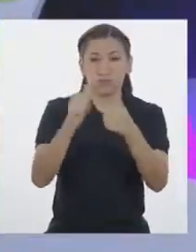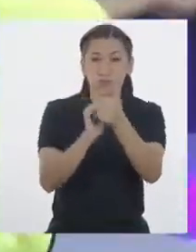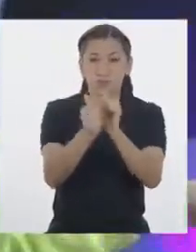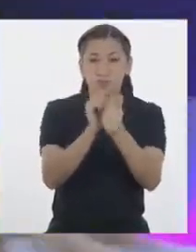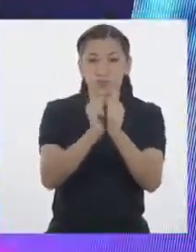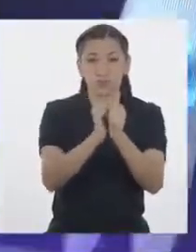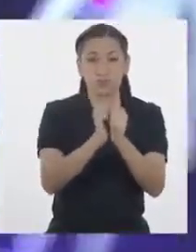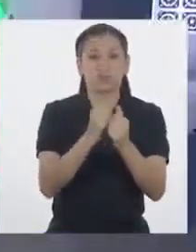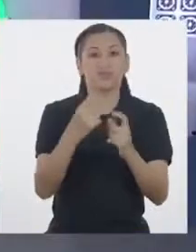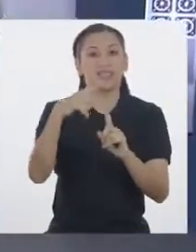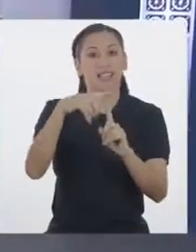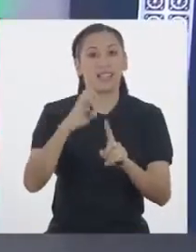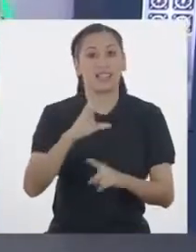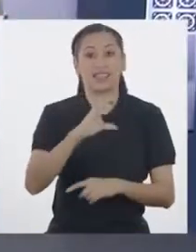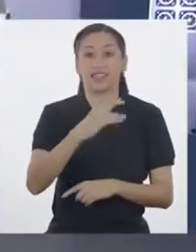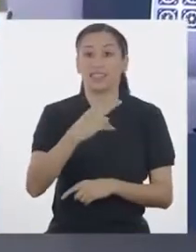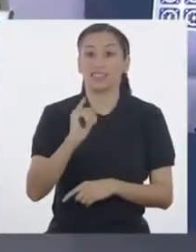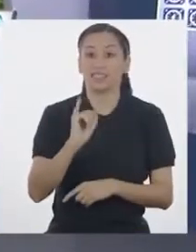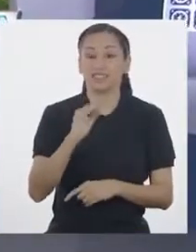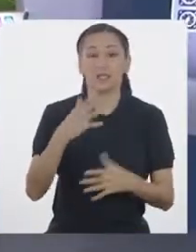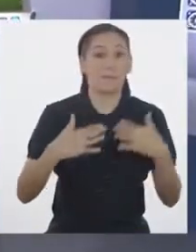Tetchy y Maca, vos,